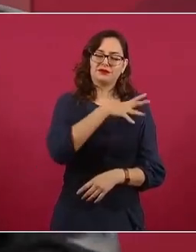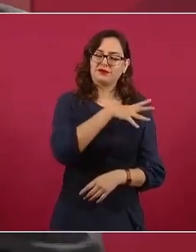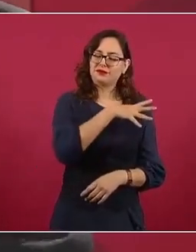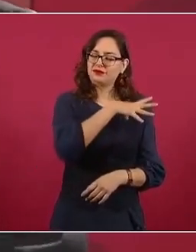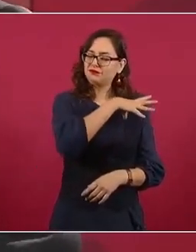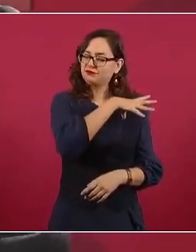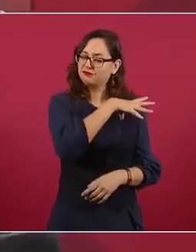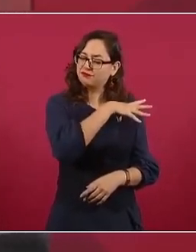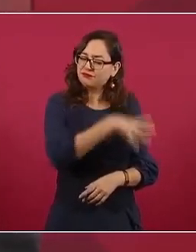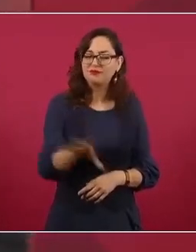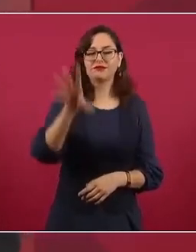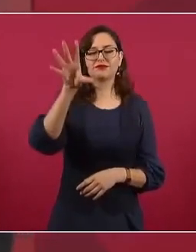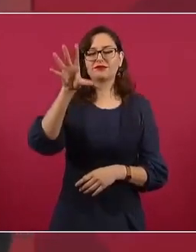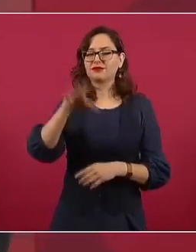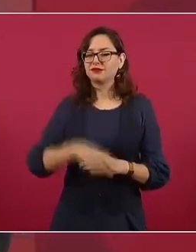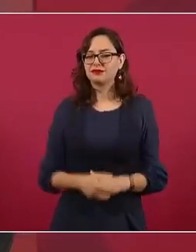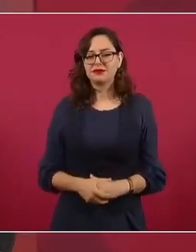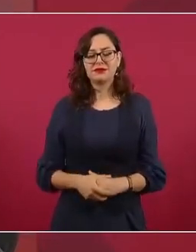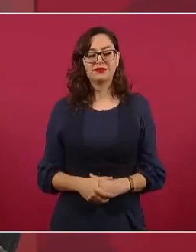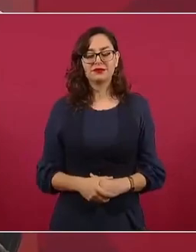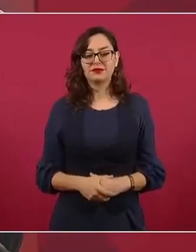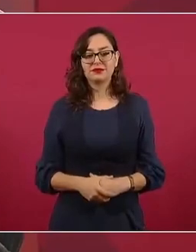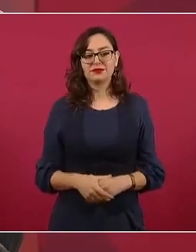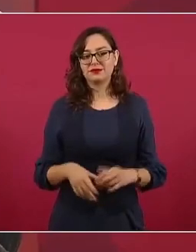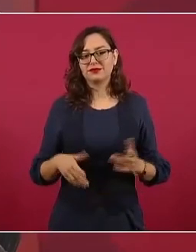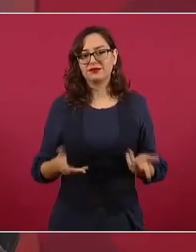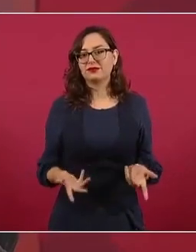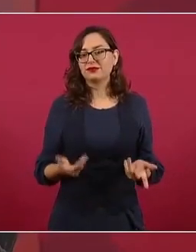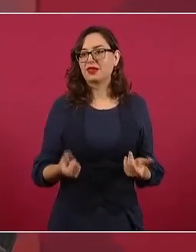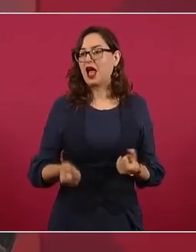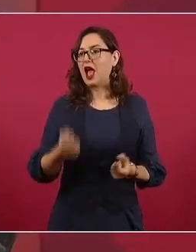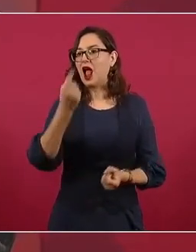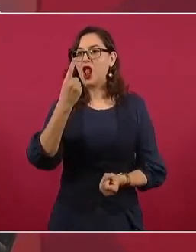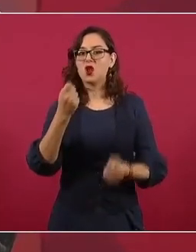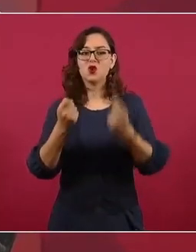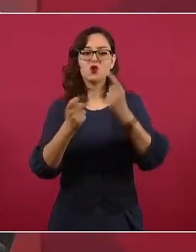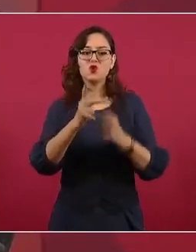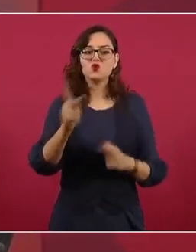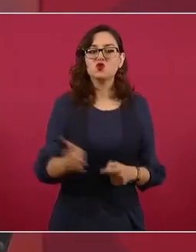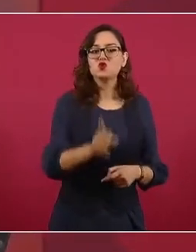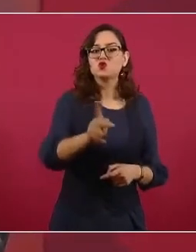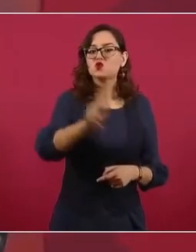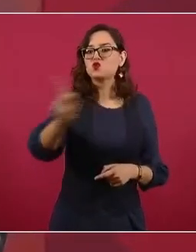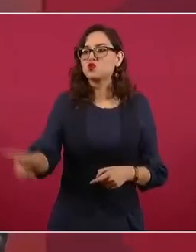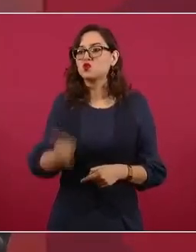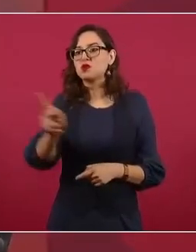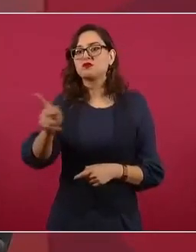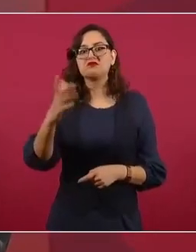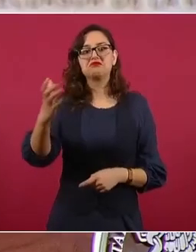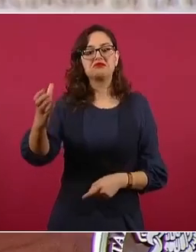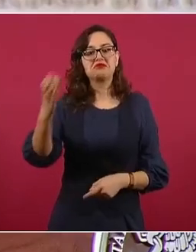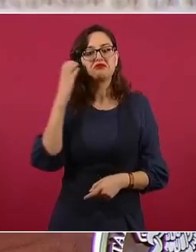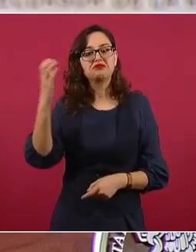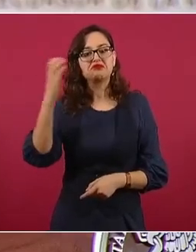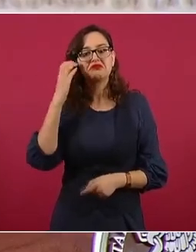ni siquiera se puede hablar por teléfono.